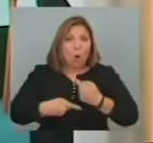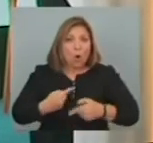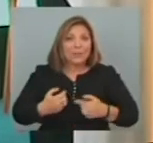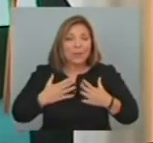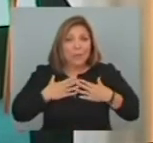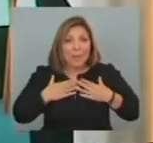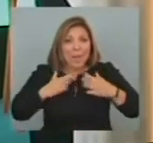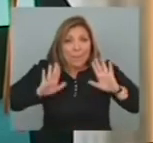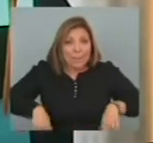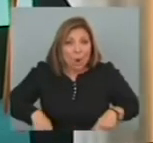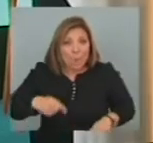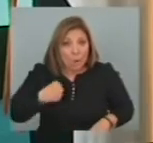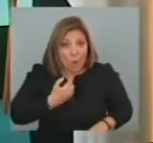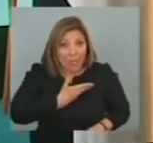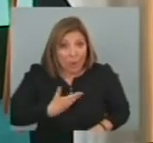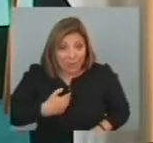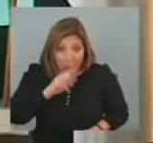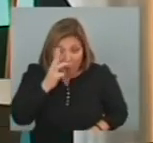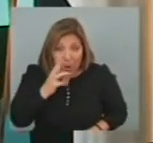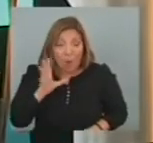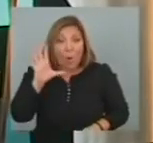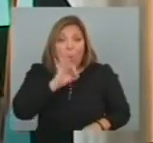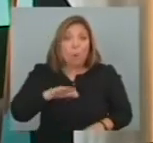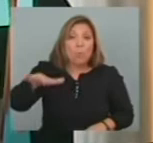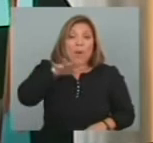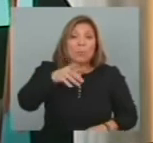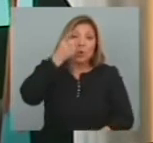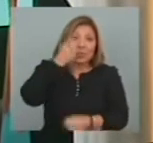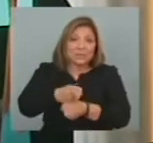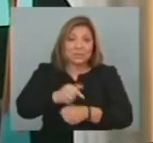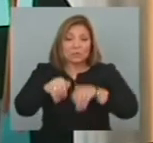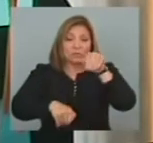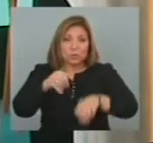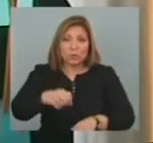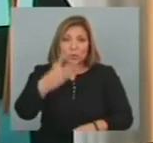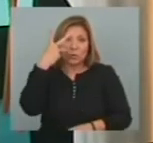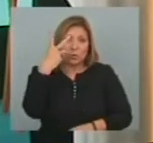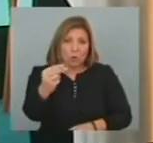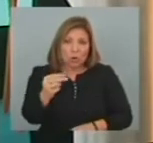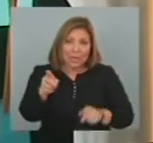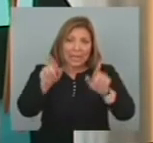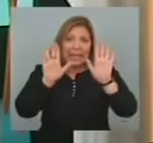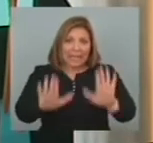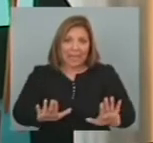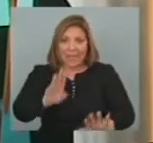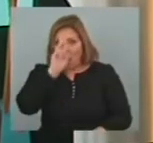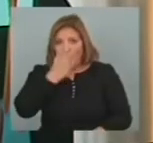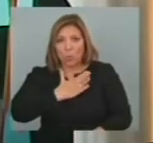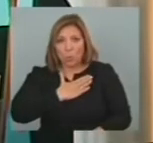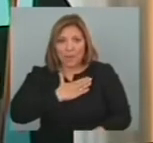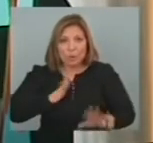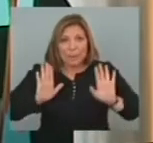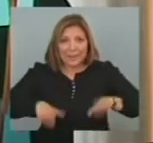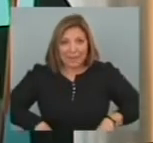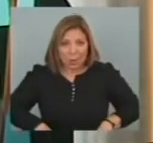Del Estado O se privatizaban El pueblo Democráticamente Eligió Que siguieran Siendo parte